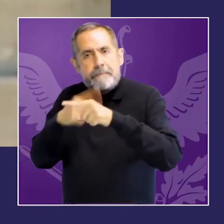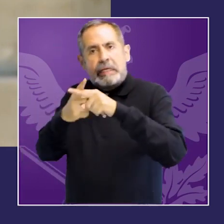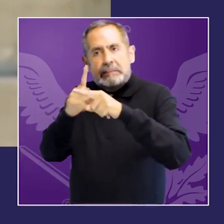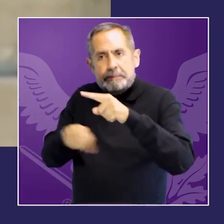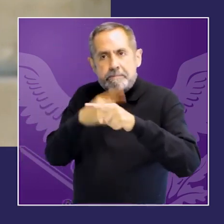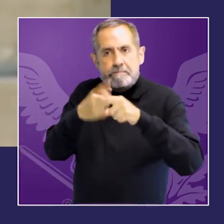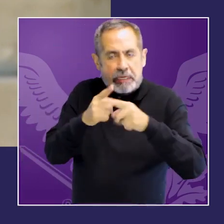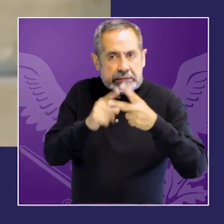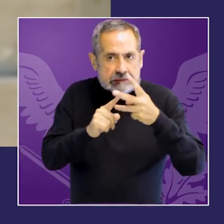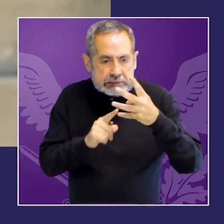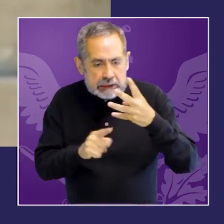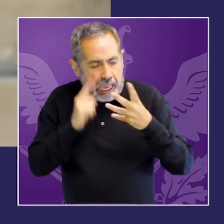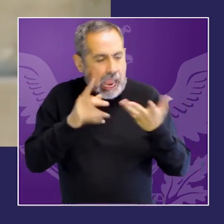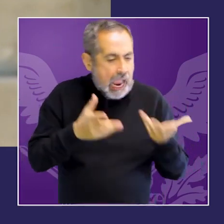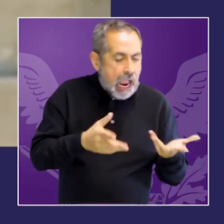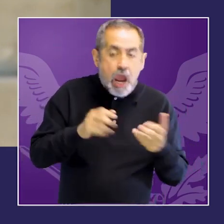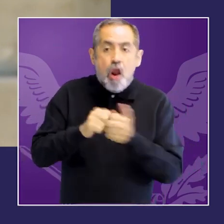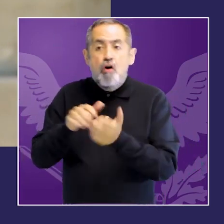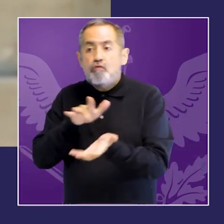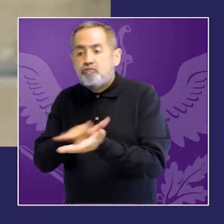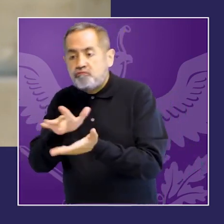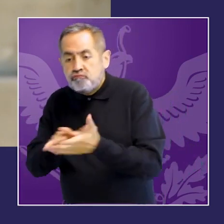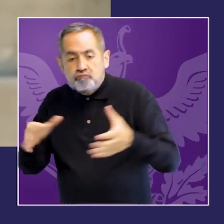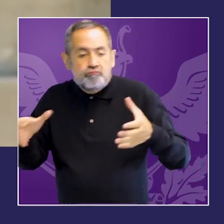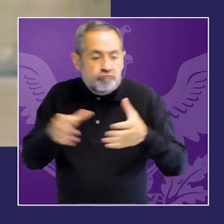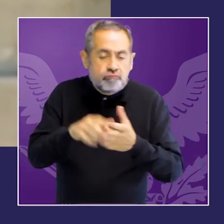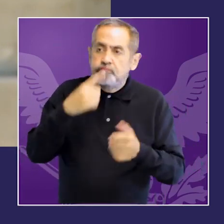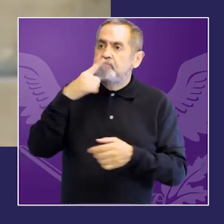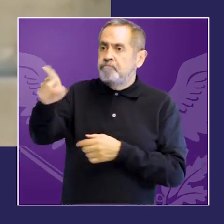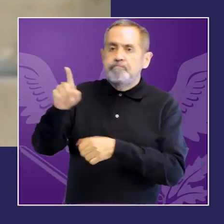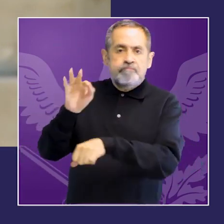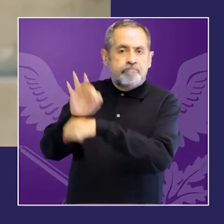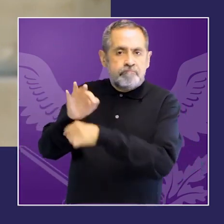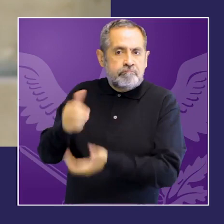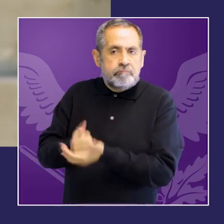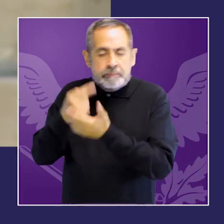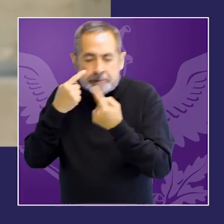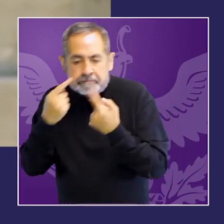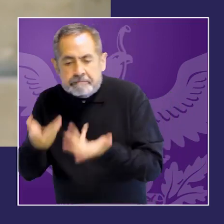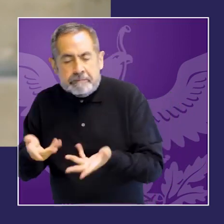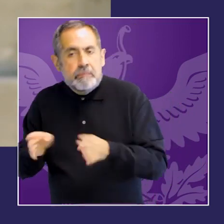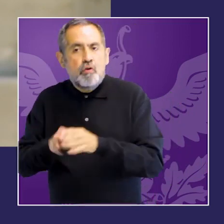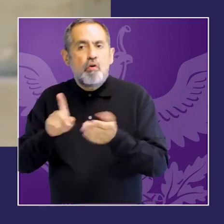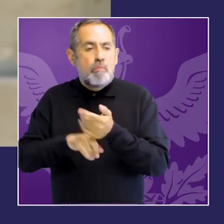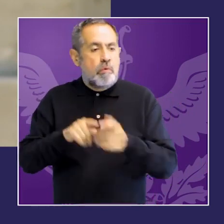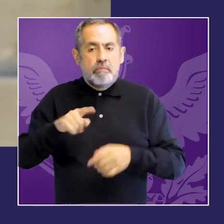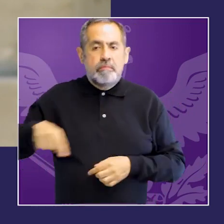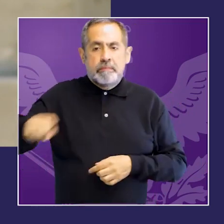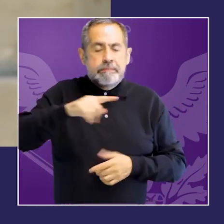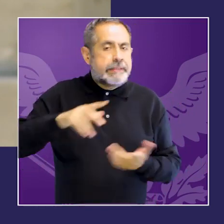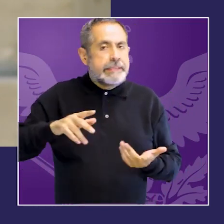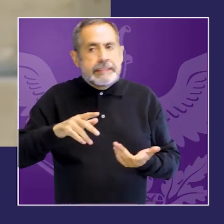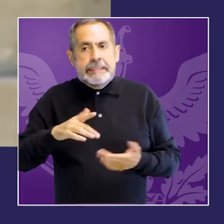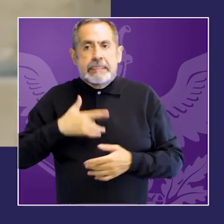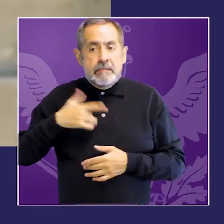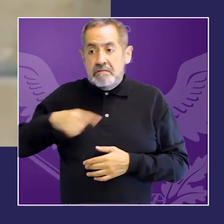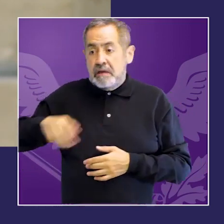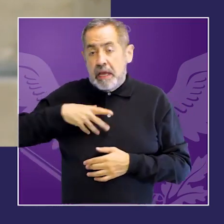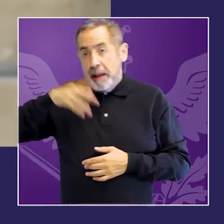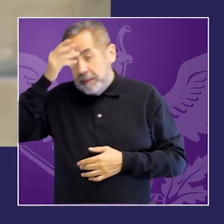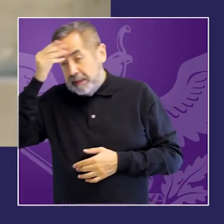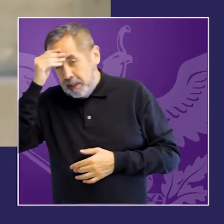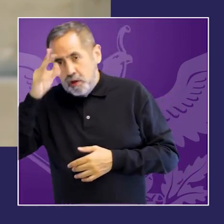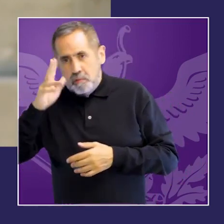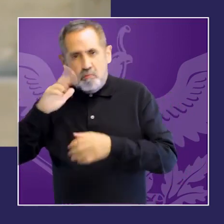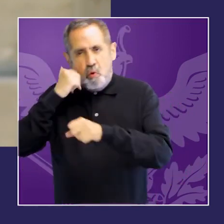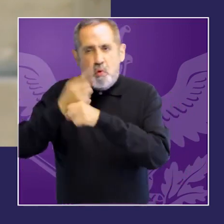cualitativo, como les decía, en una selección de casos a analizar a partir de las sentencias. Los criterios para esa selección